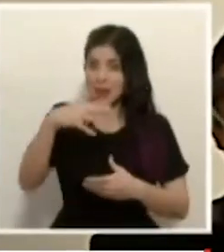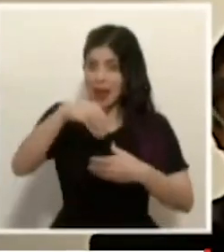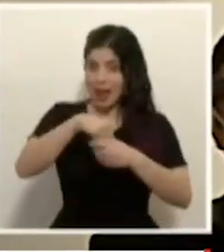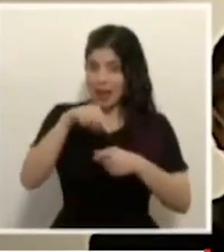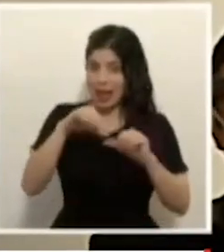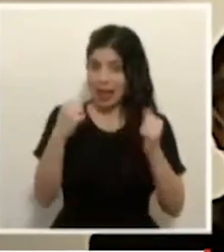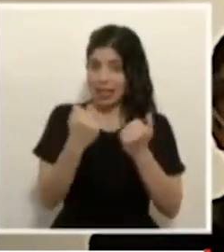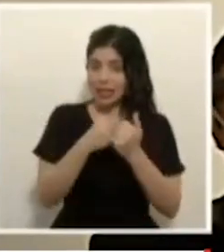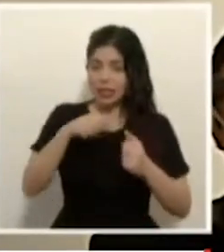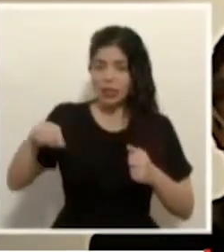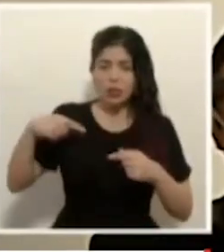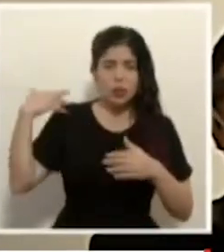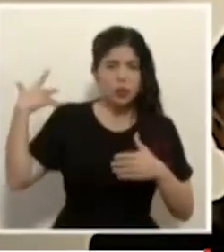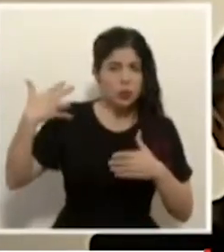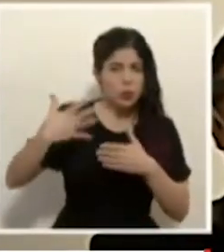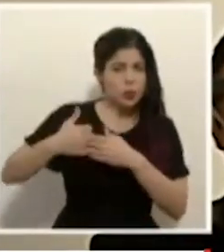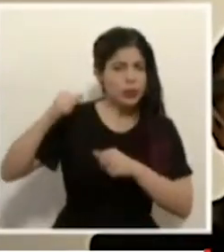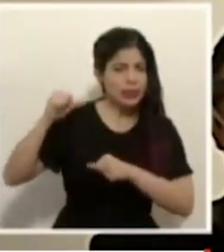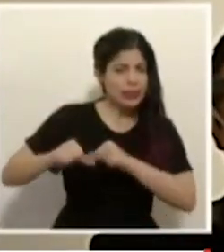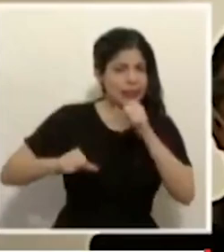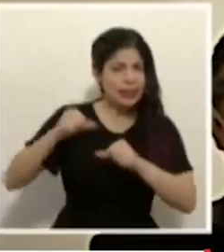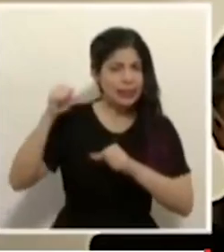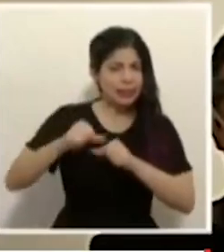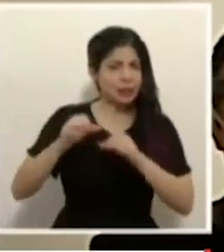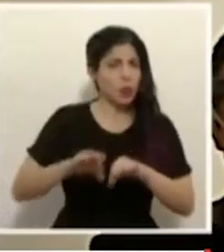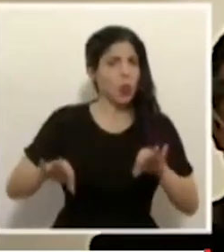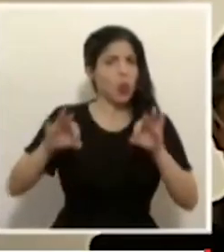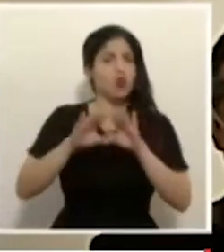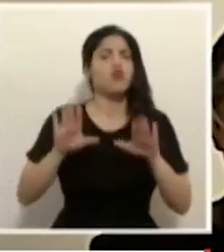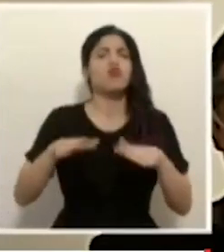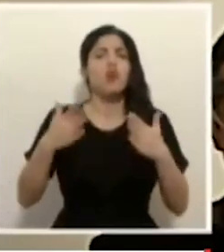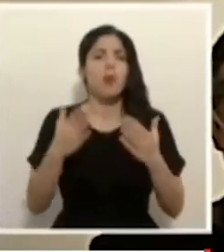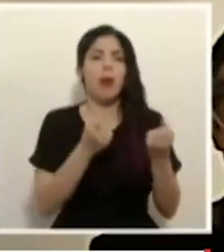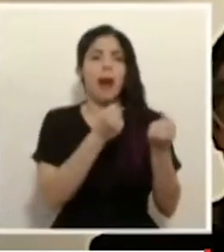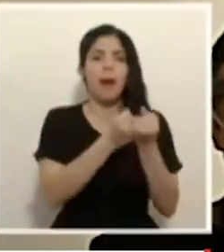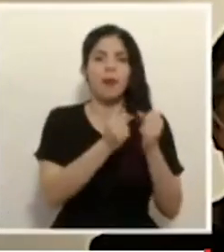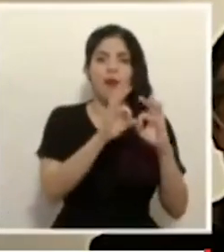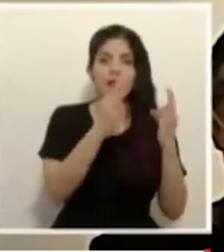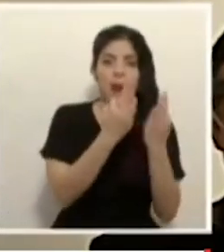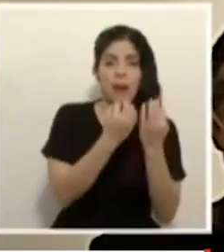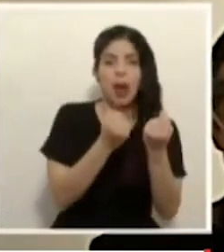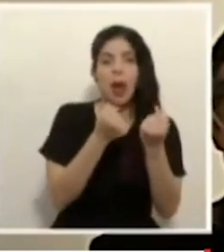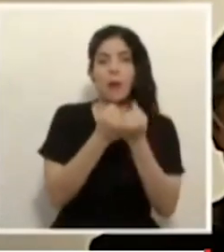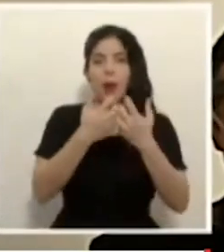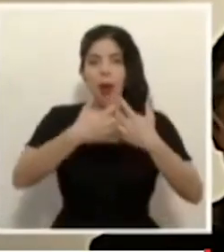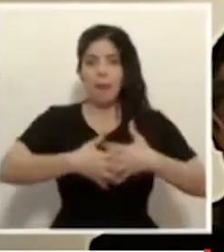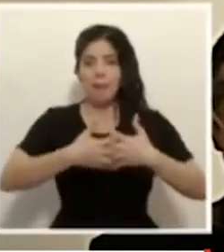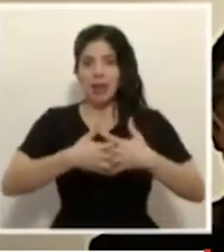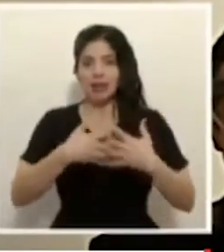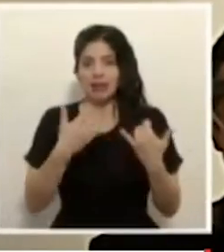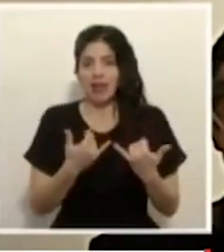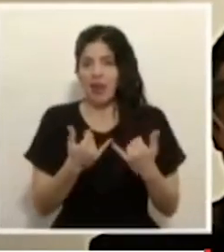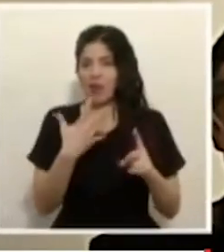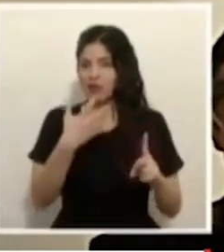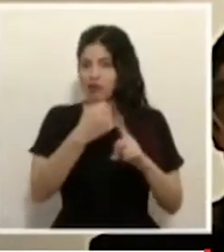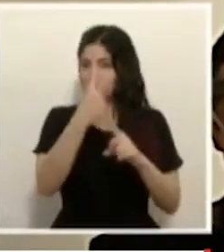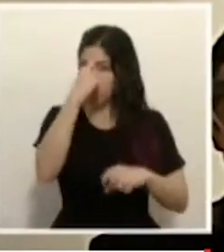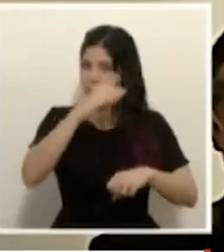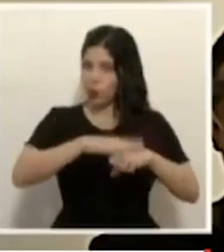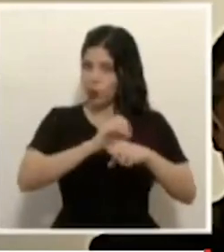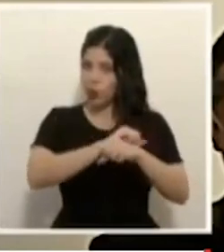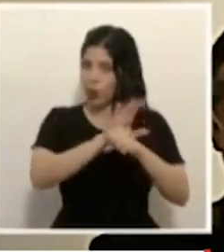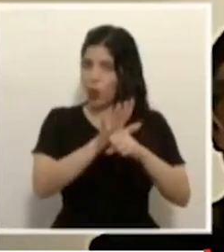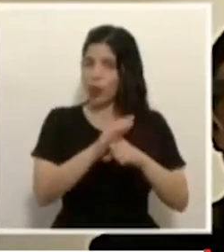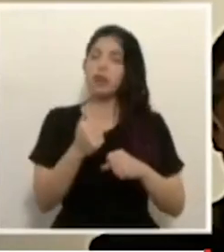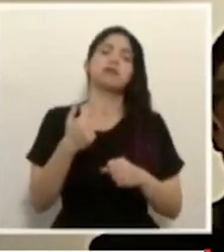realizando importantes esfuerzos para apoyar a las familias y a las empresas impactadas por el COVID-19. Me permito